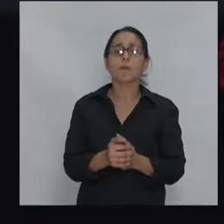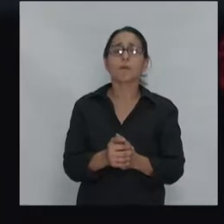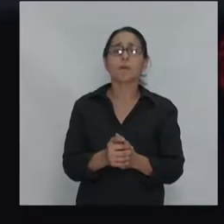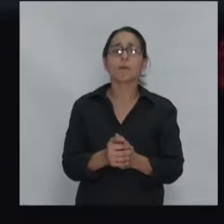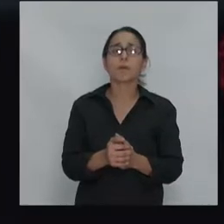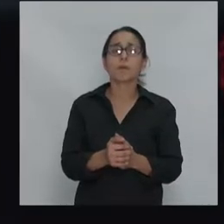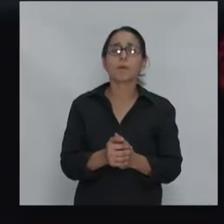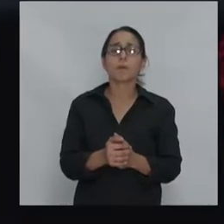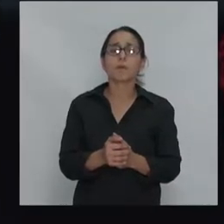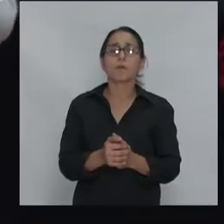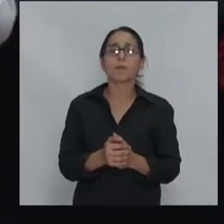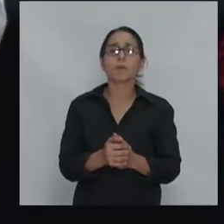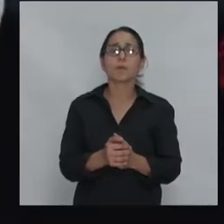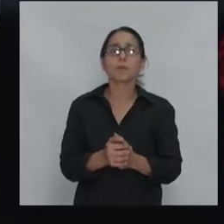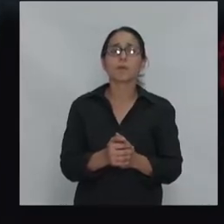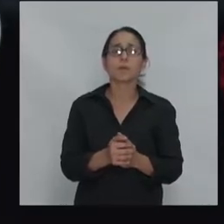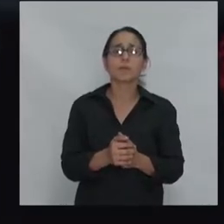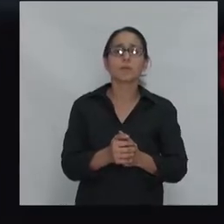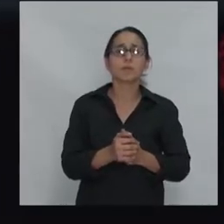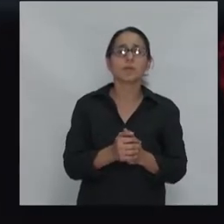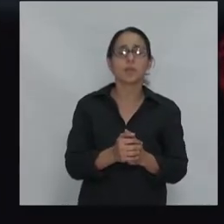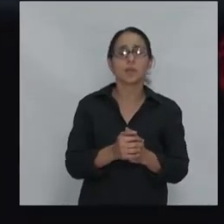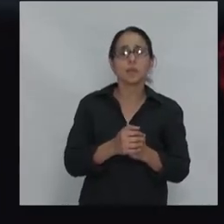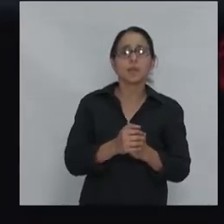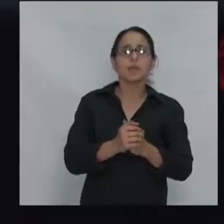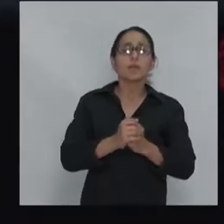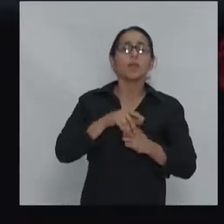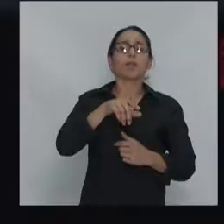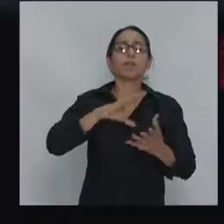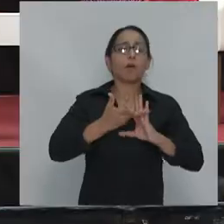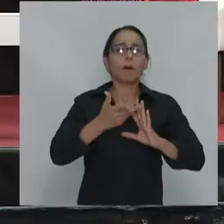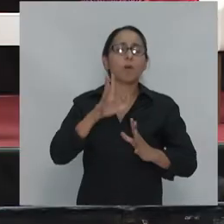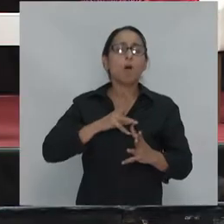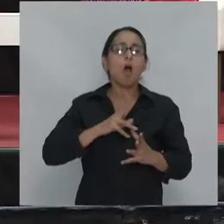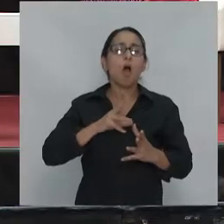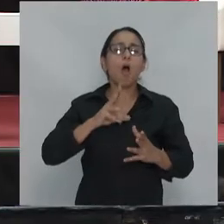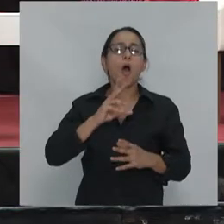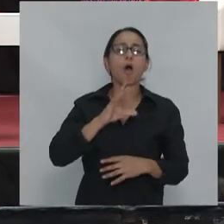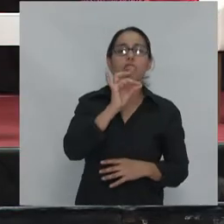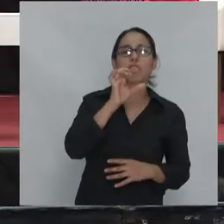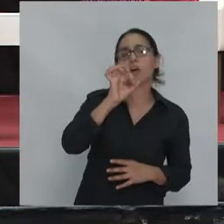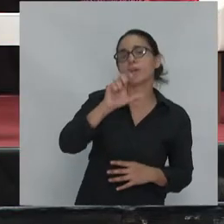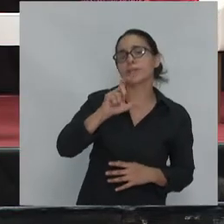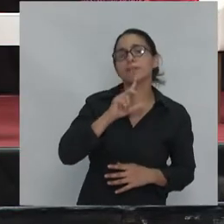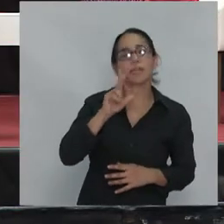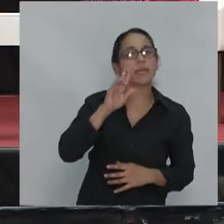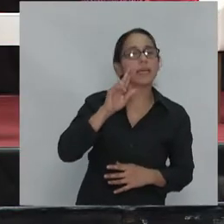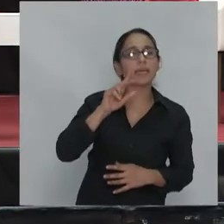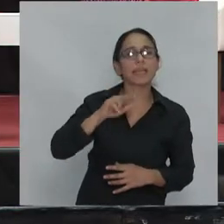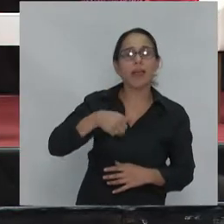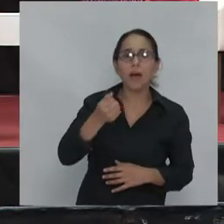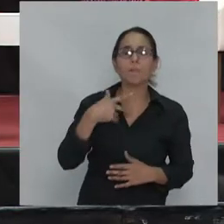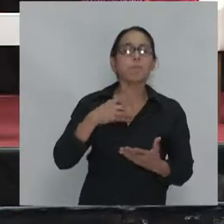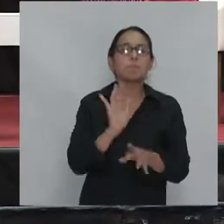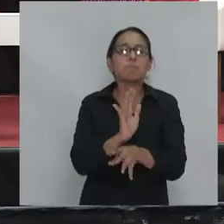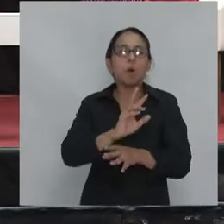está muerta ojalá lo que dice primer canciller